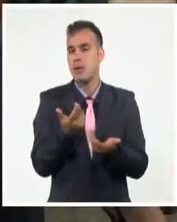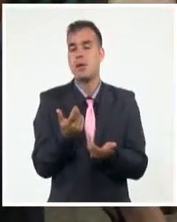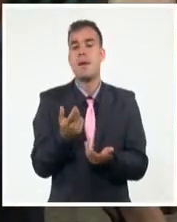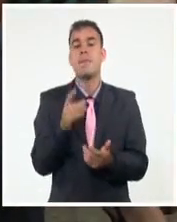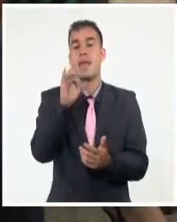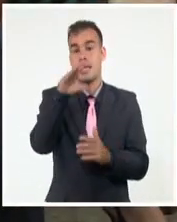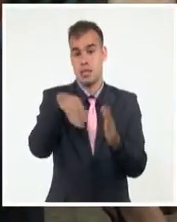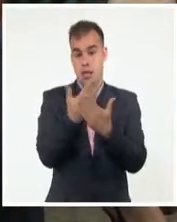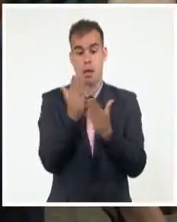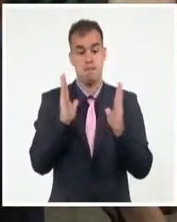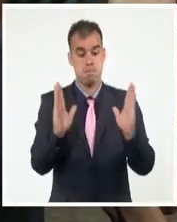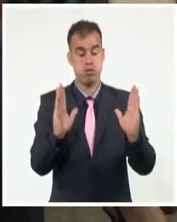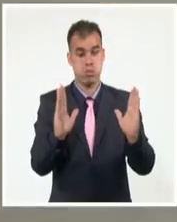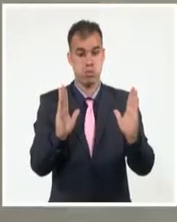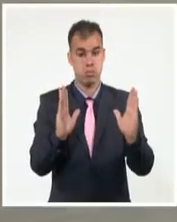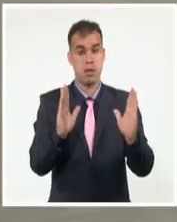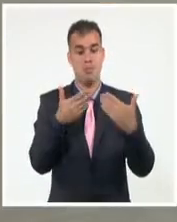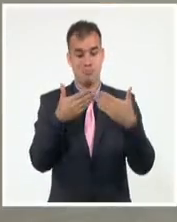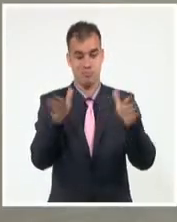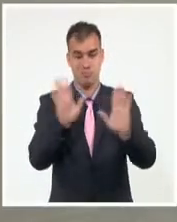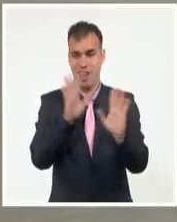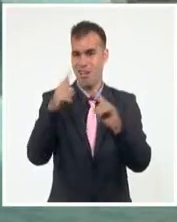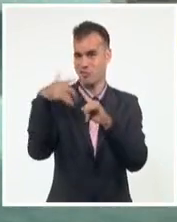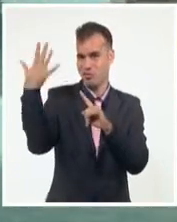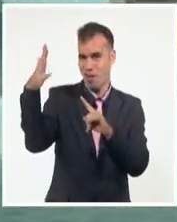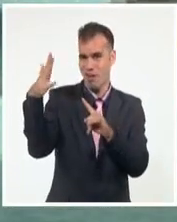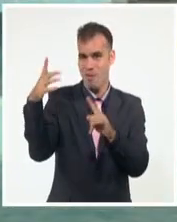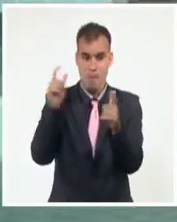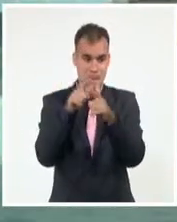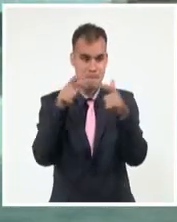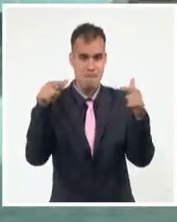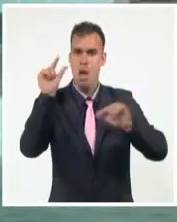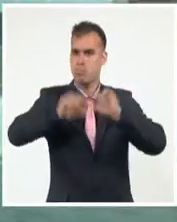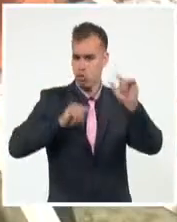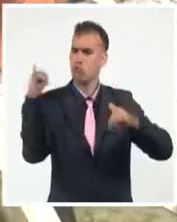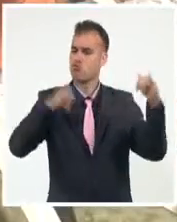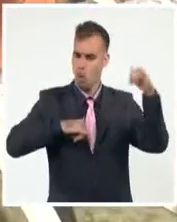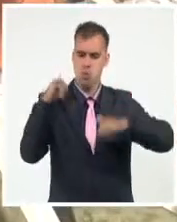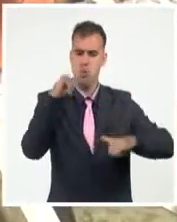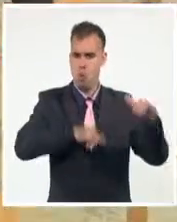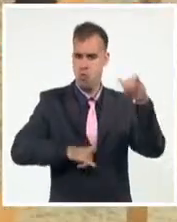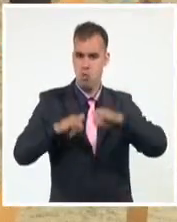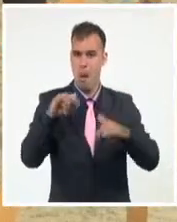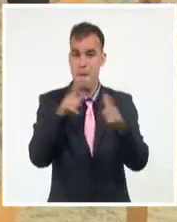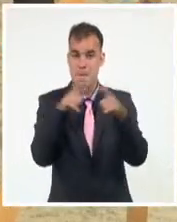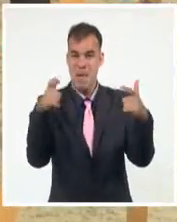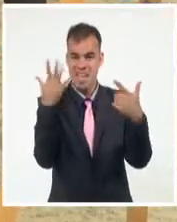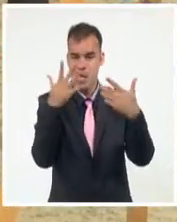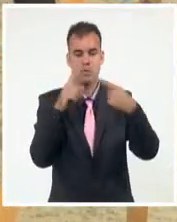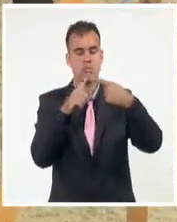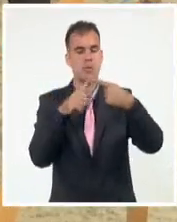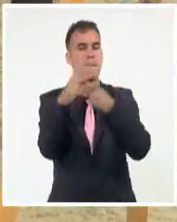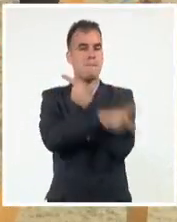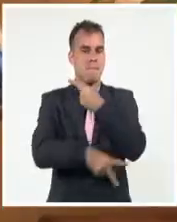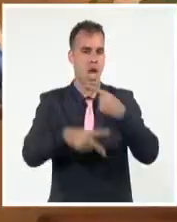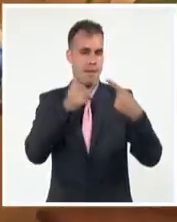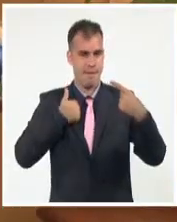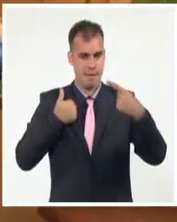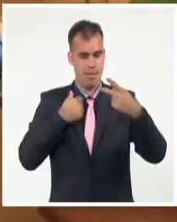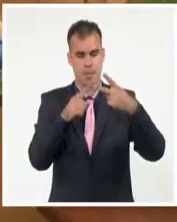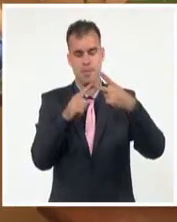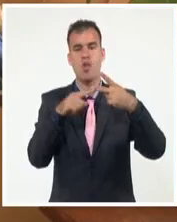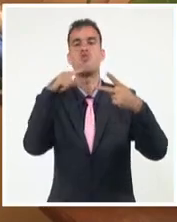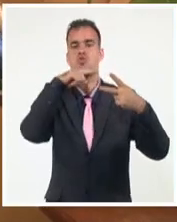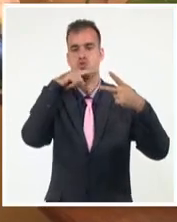luego de la apertura del turismo ha registrado el crecimiento esperado, siendo los principales emisores Canadá y Rusia. Todos los